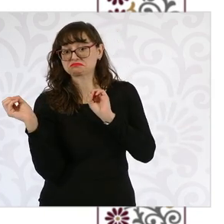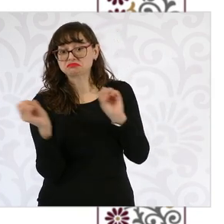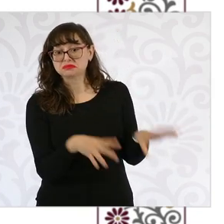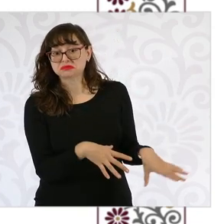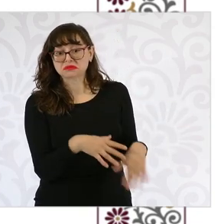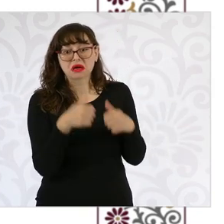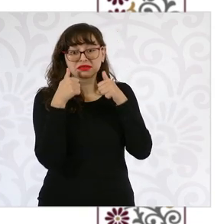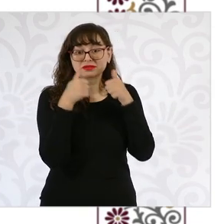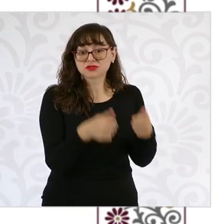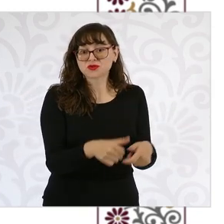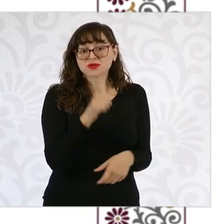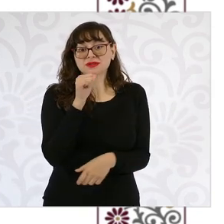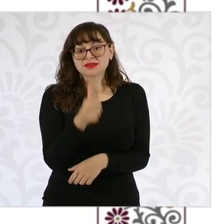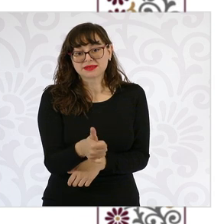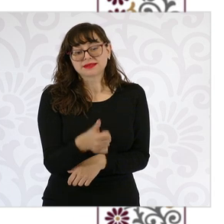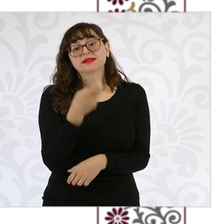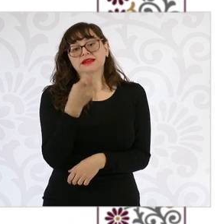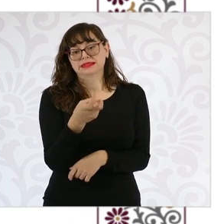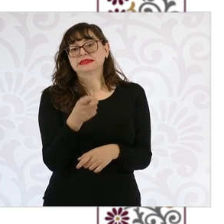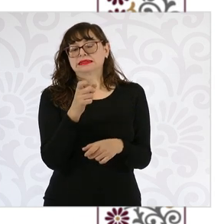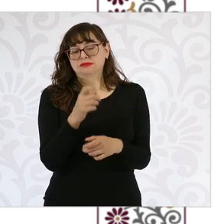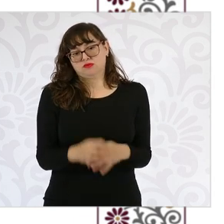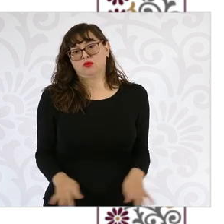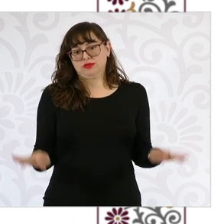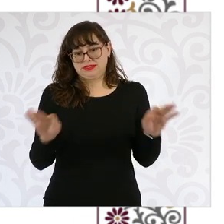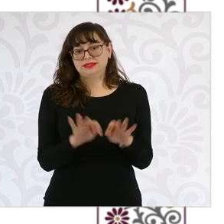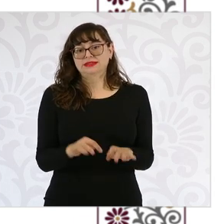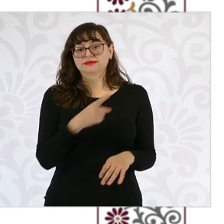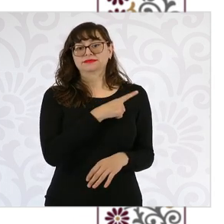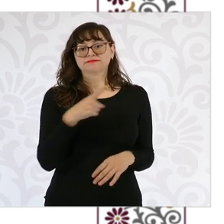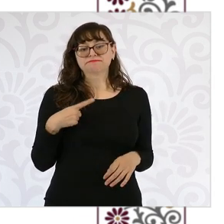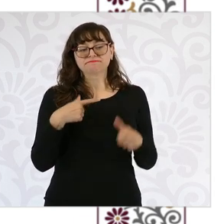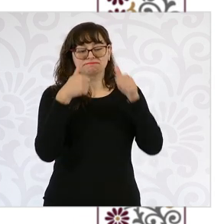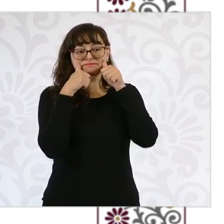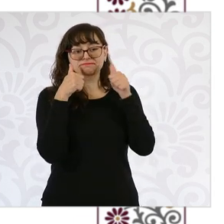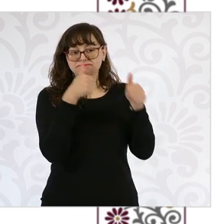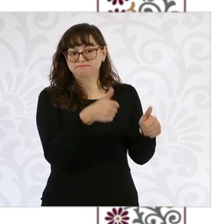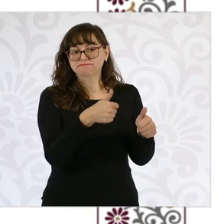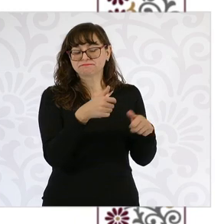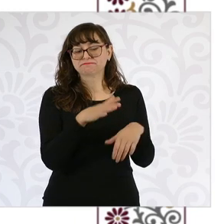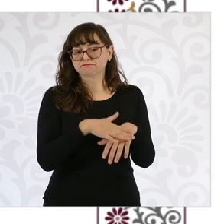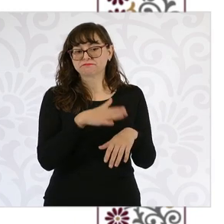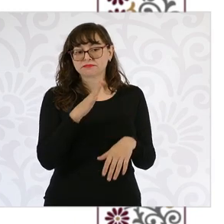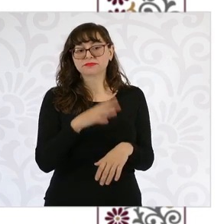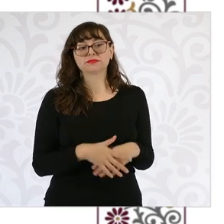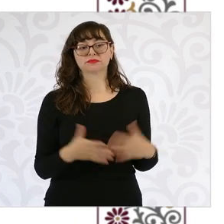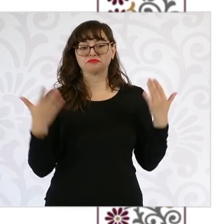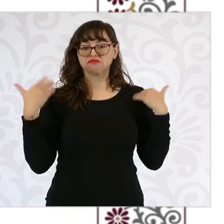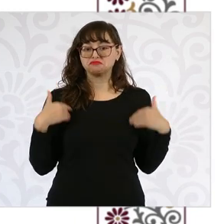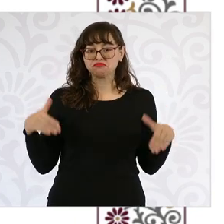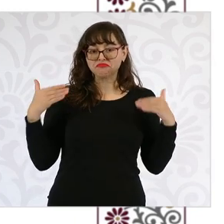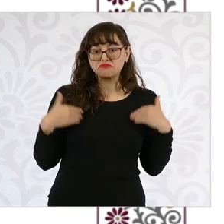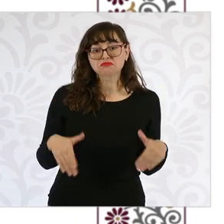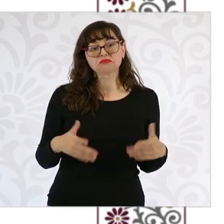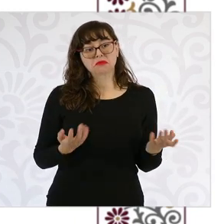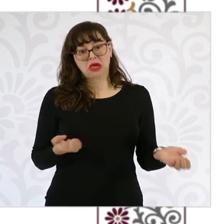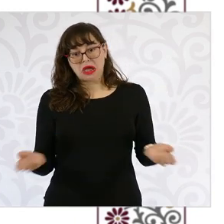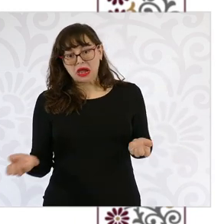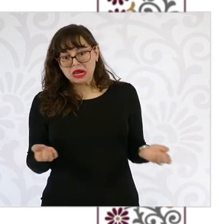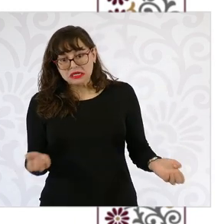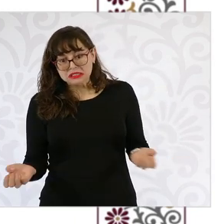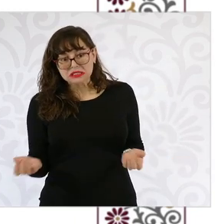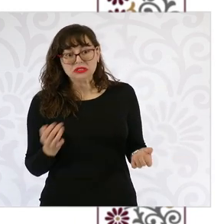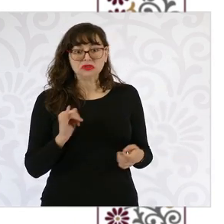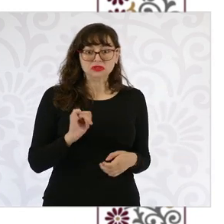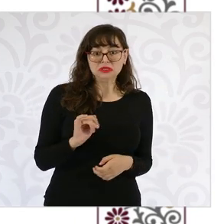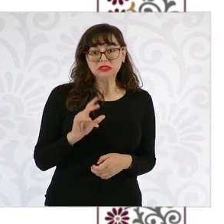y eso es una tarea importante que vamos a realizar. Oso y esparcimiento, si hace ejercicio, si